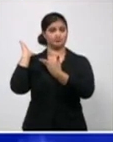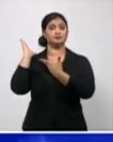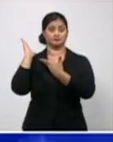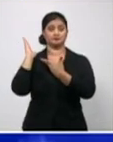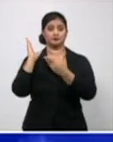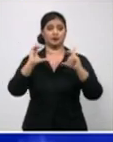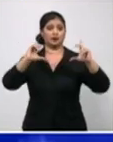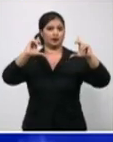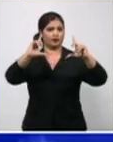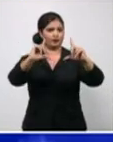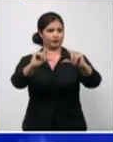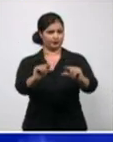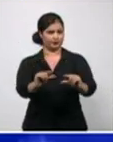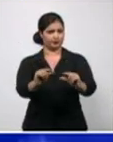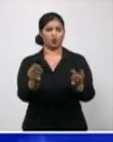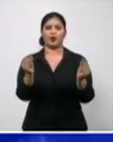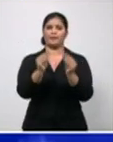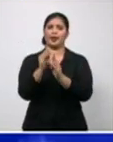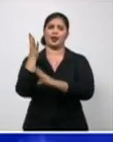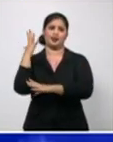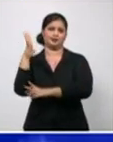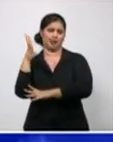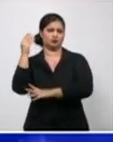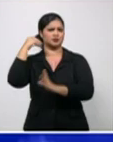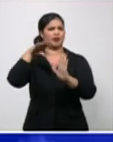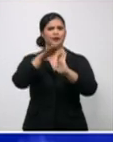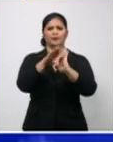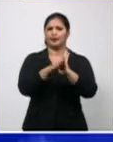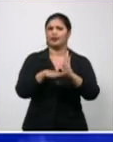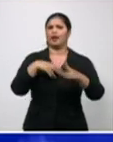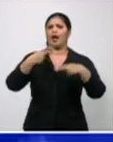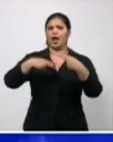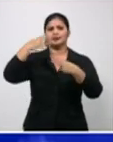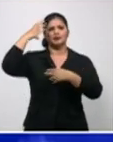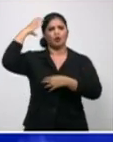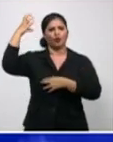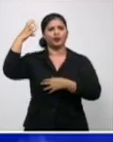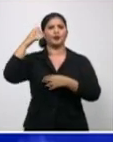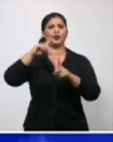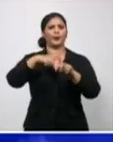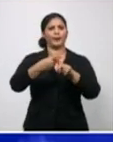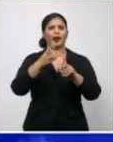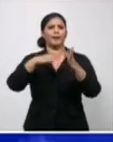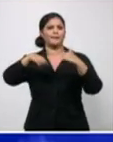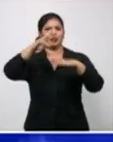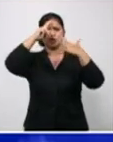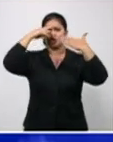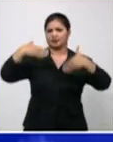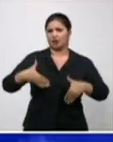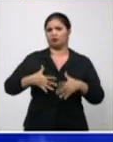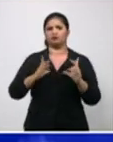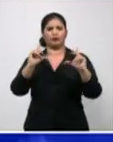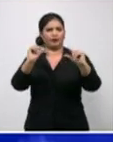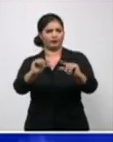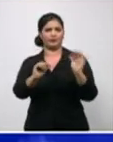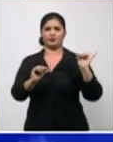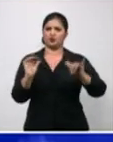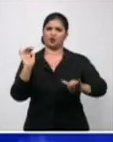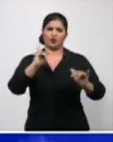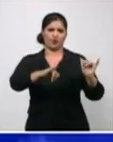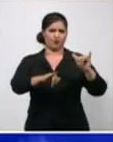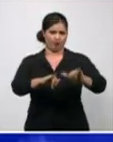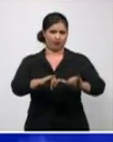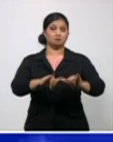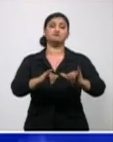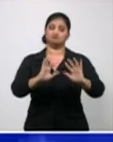de casos importados, y lo que predomina es la transmisión autóctona. Y como se puede ver ahí en